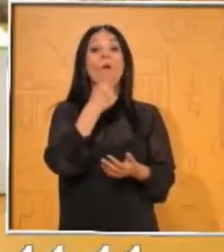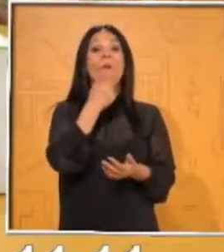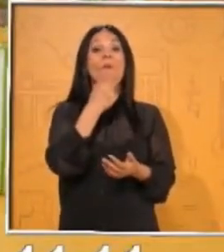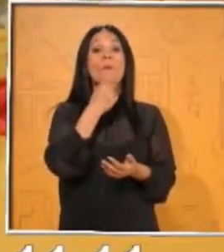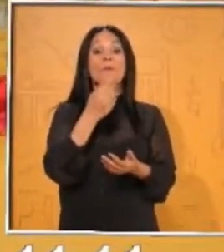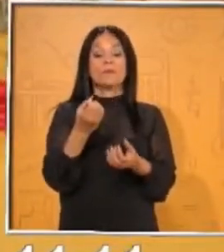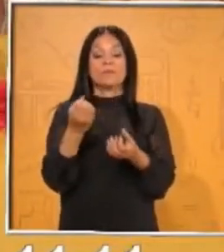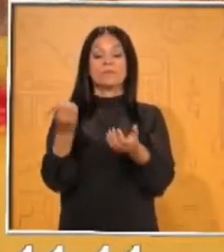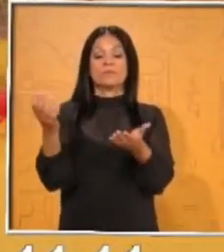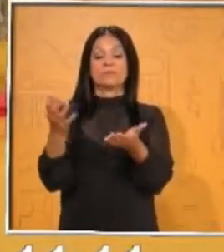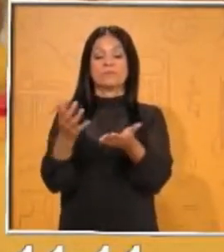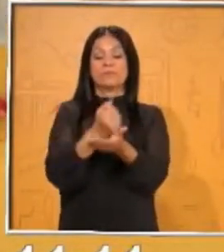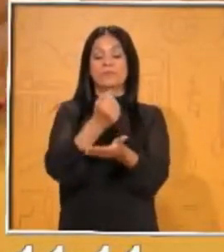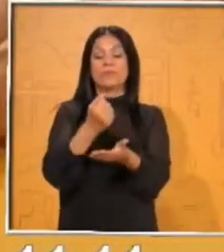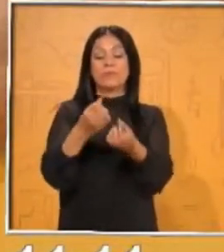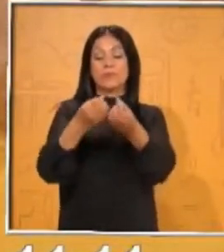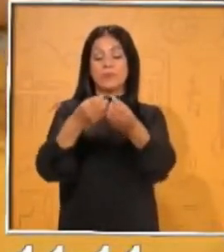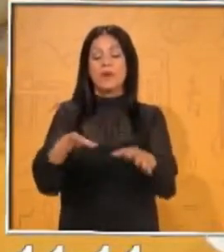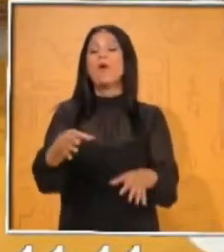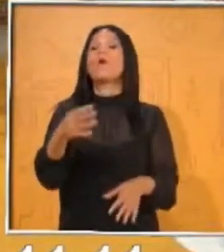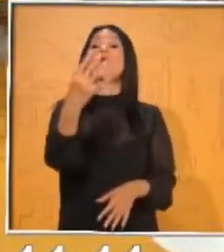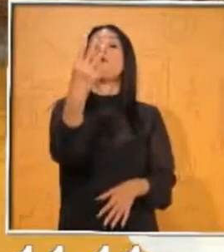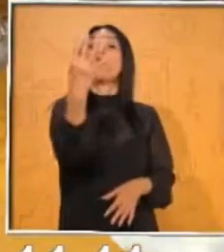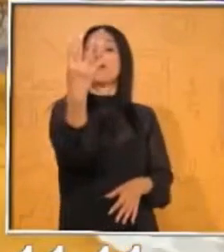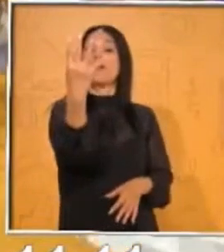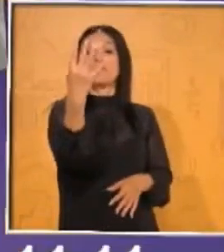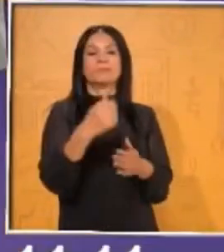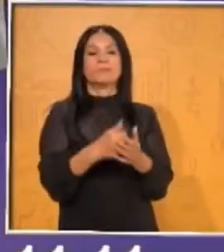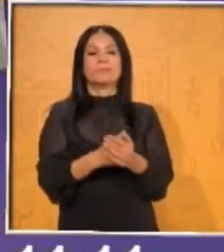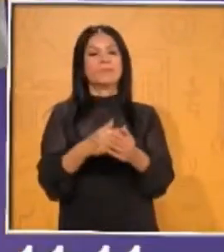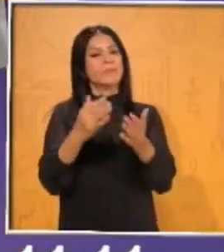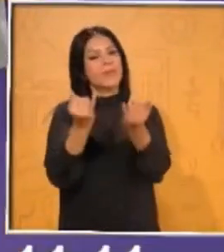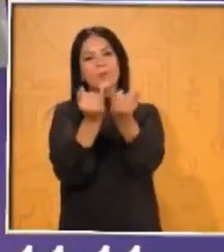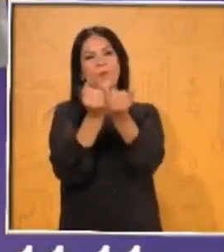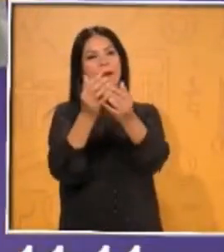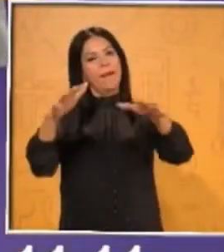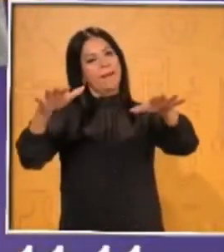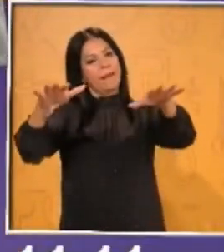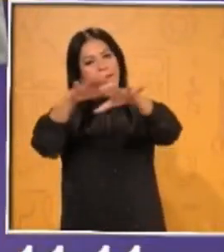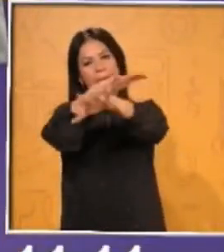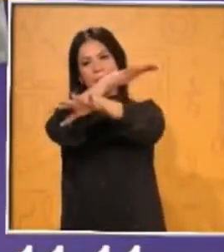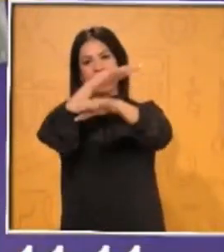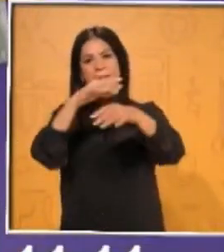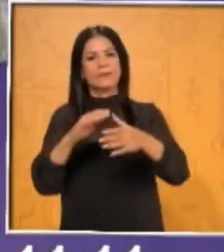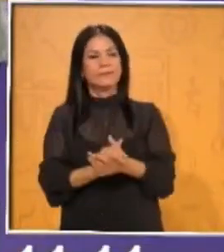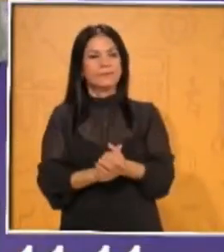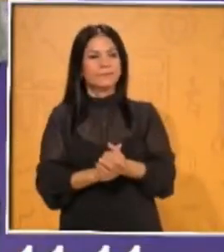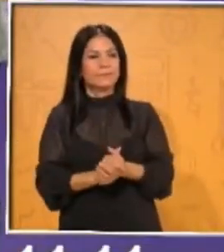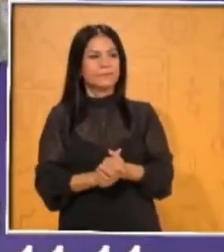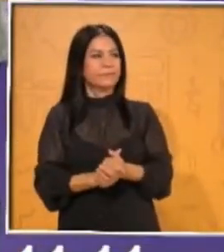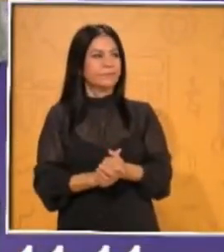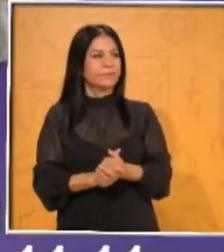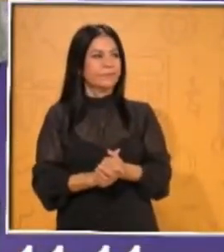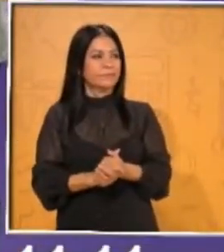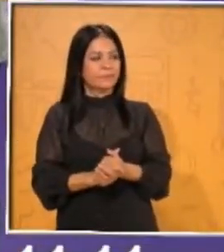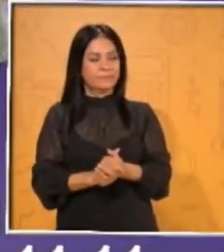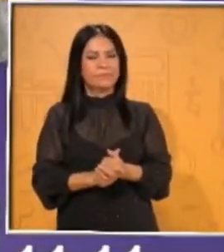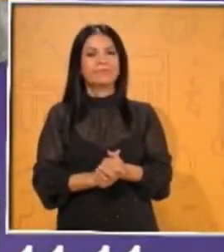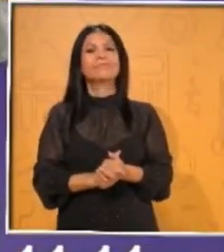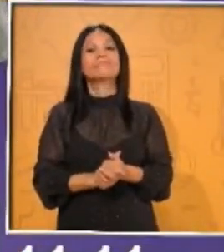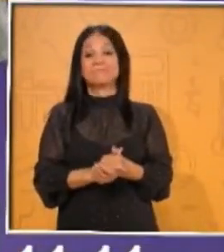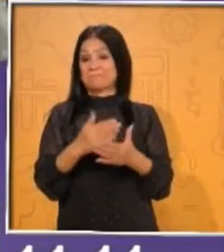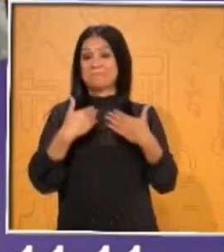Tendría que darme noventa y seis. mismo también hay que feriarlo, ¿no? Hay que feriar y así hasta que nos los acabemos.